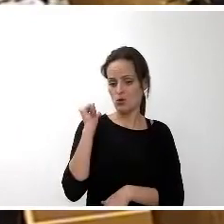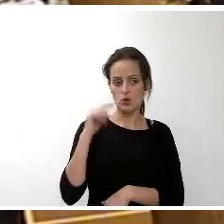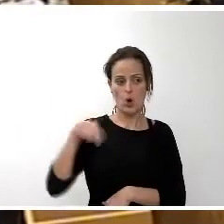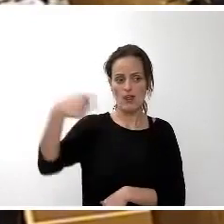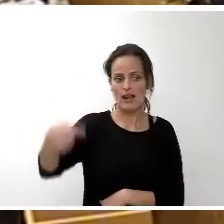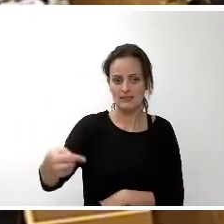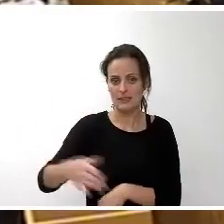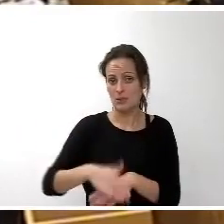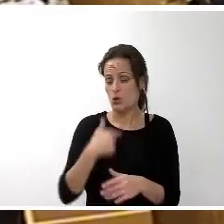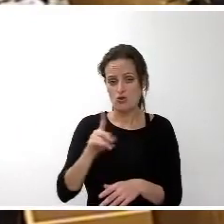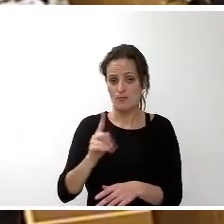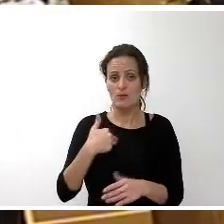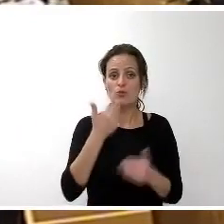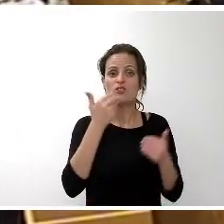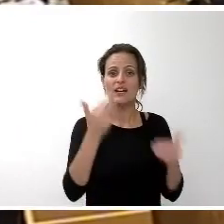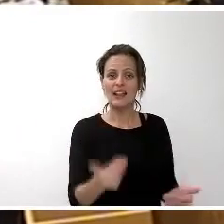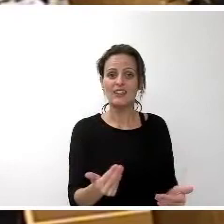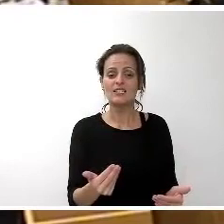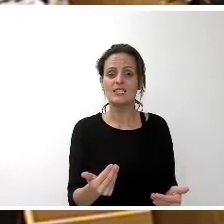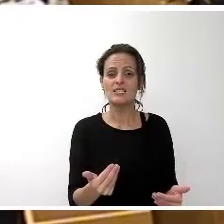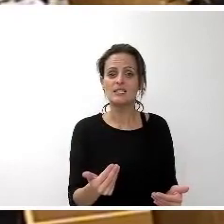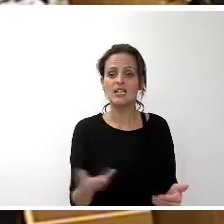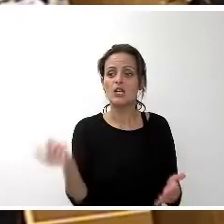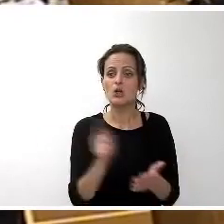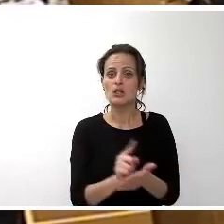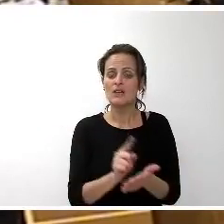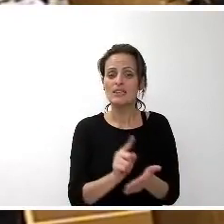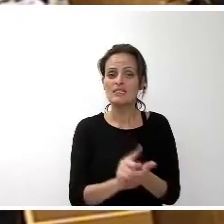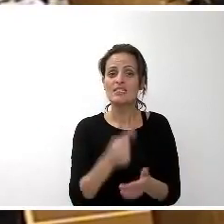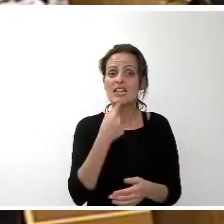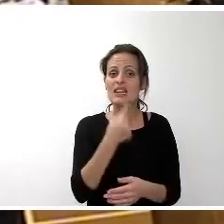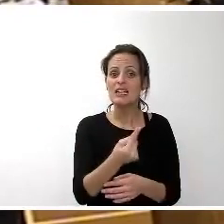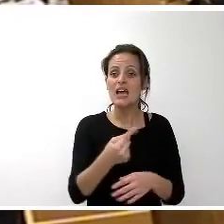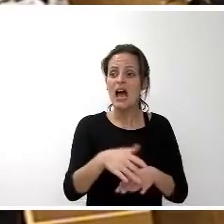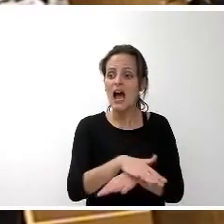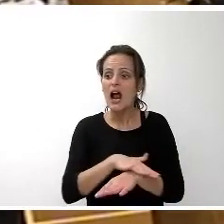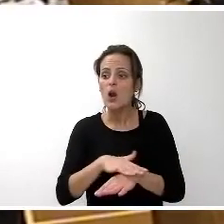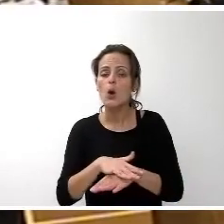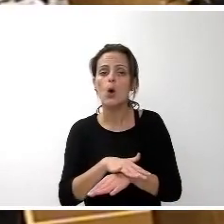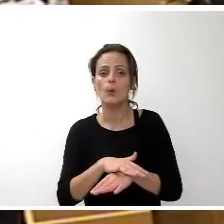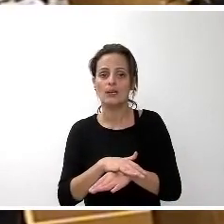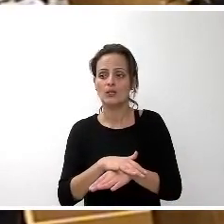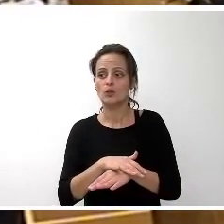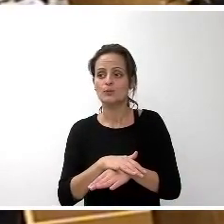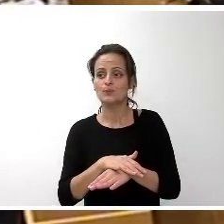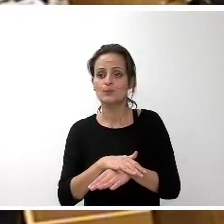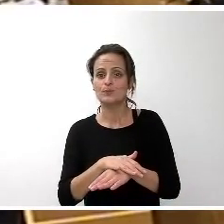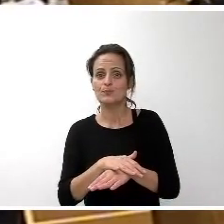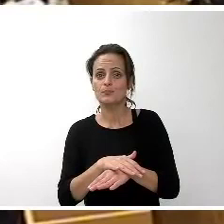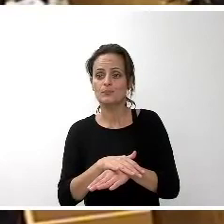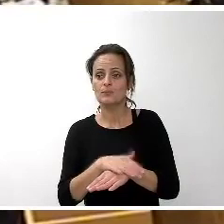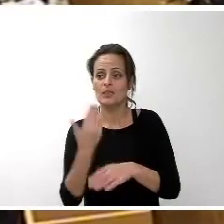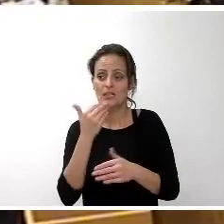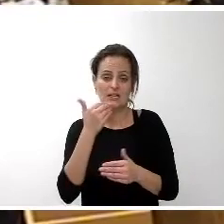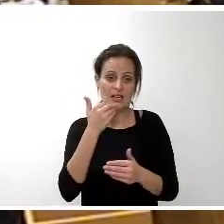y nuevamente decirle al gobierno a través de la persona del director que vuelvo a